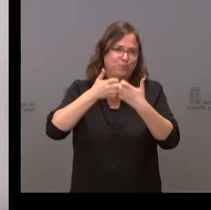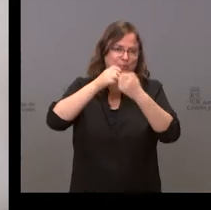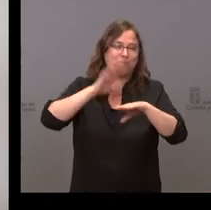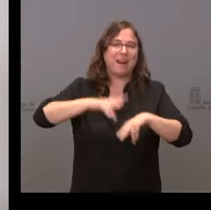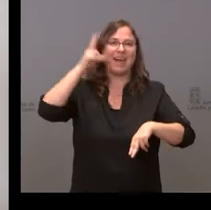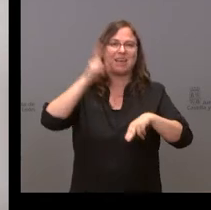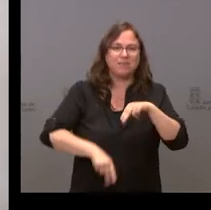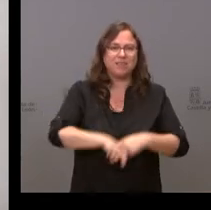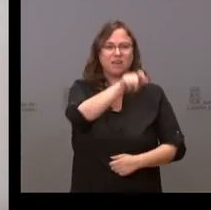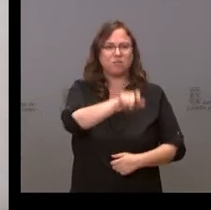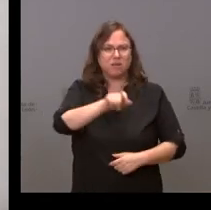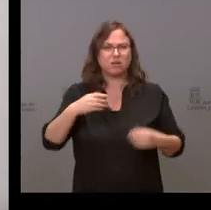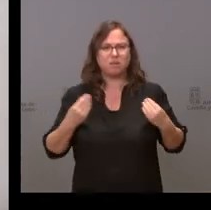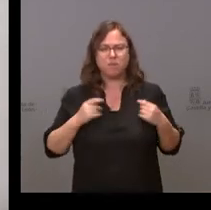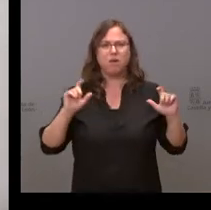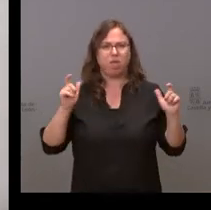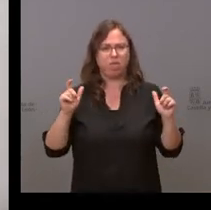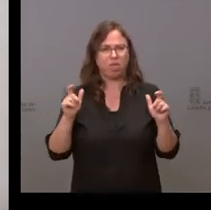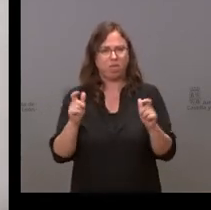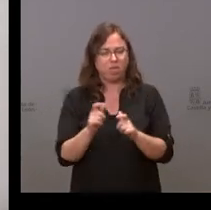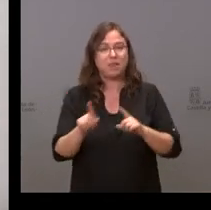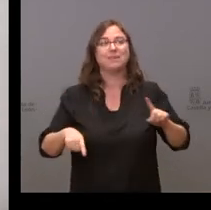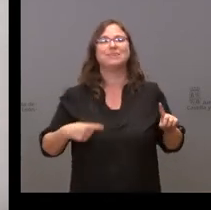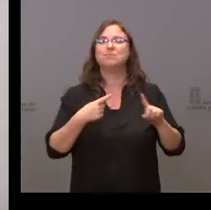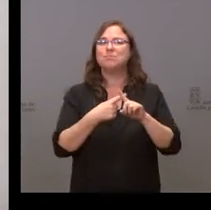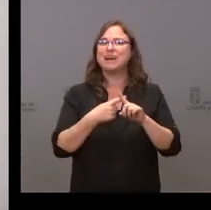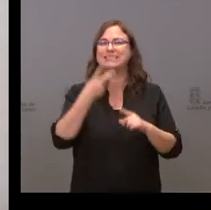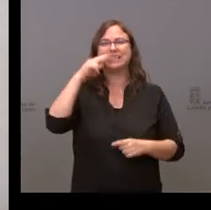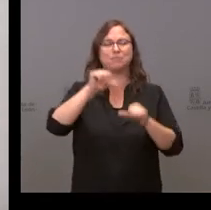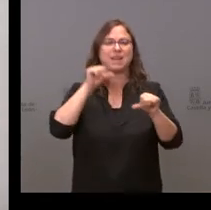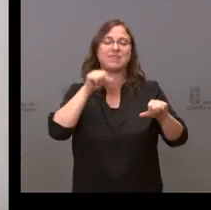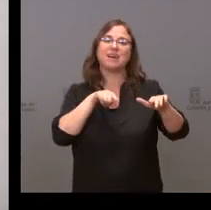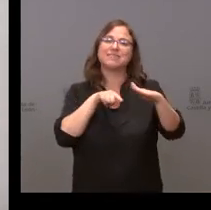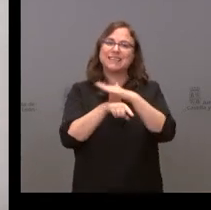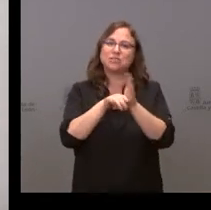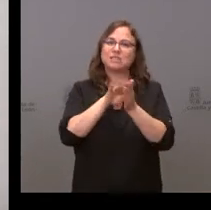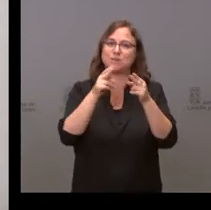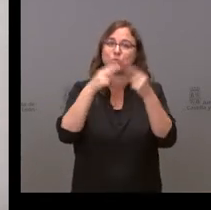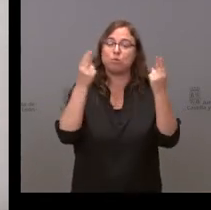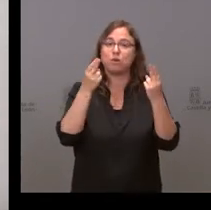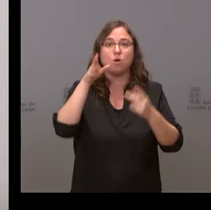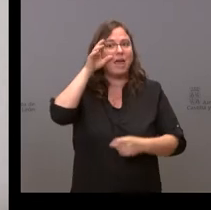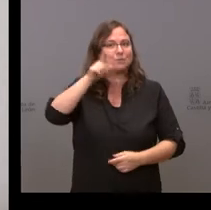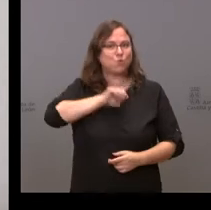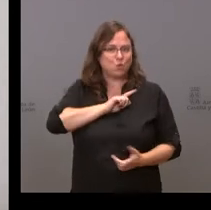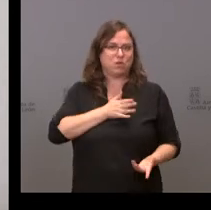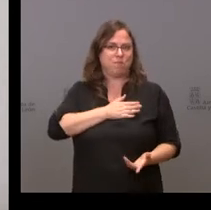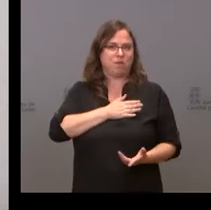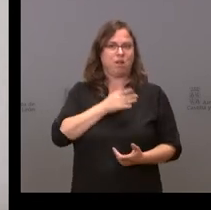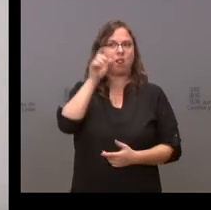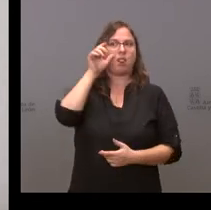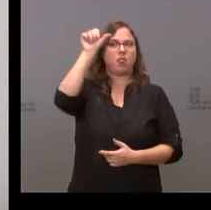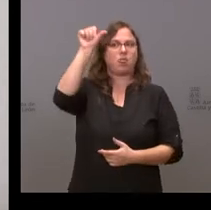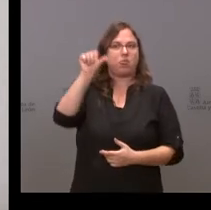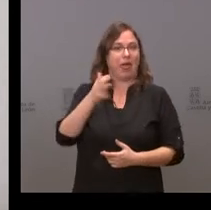despoblación y en gestionar los servicios públicos en el territorio, pues que se nos escuche, se tenga en cuenta nuestra